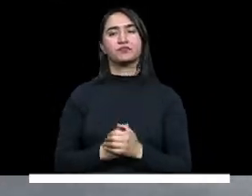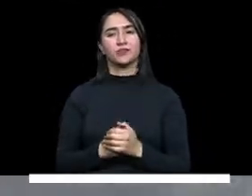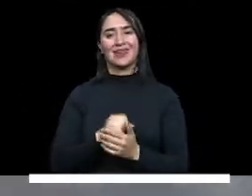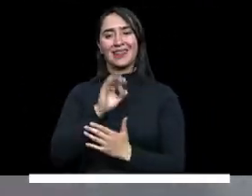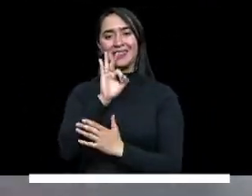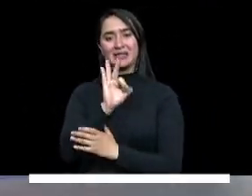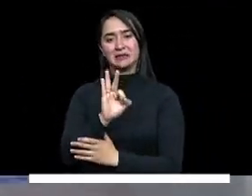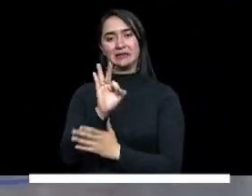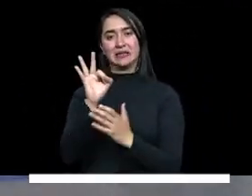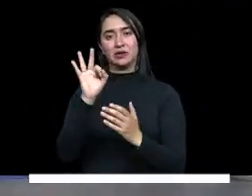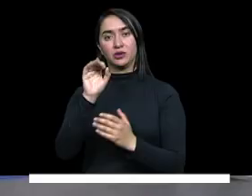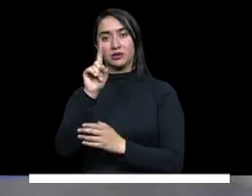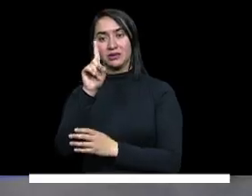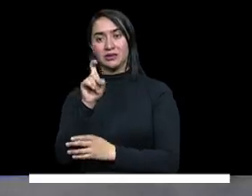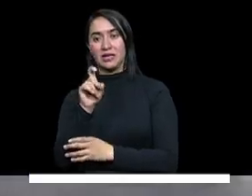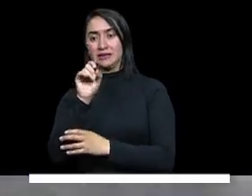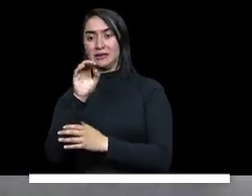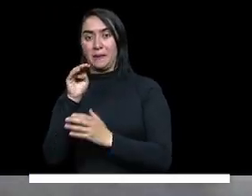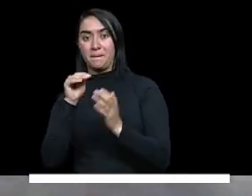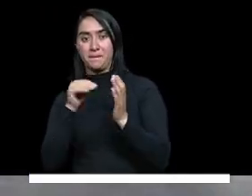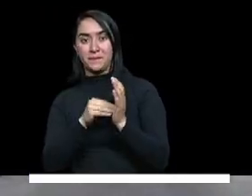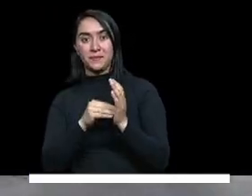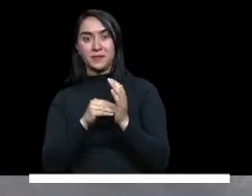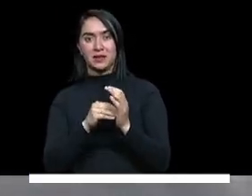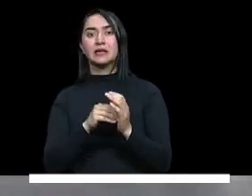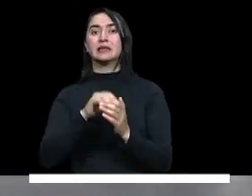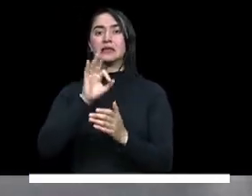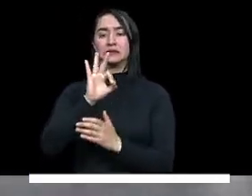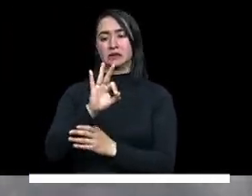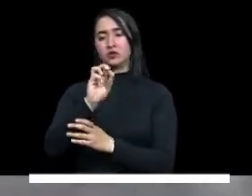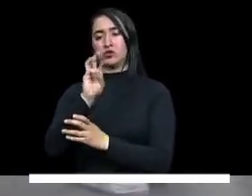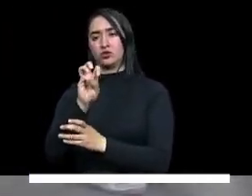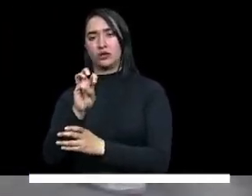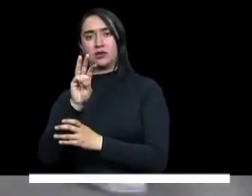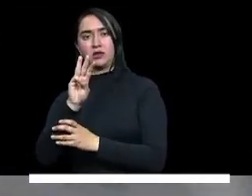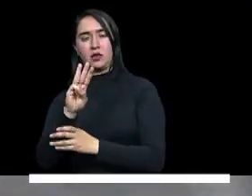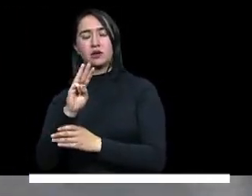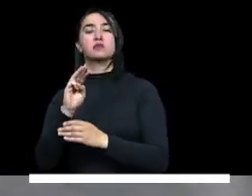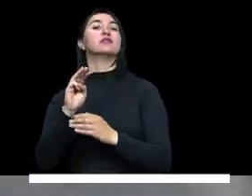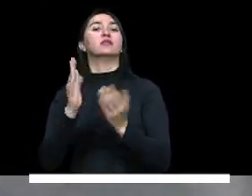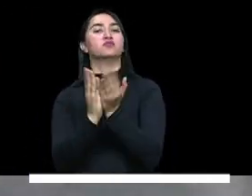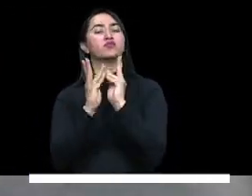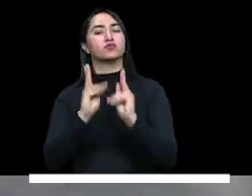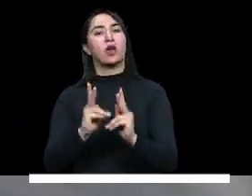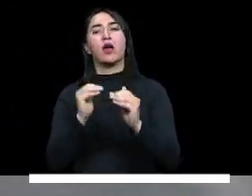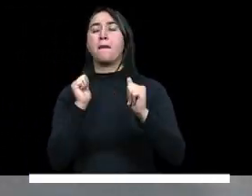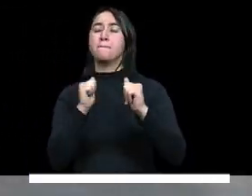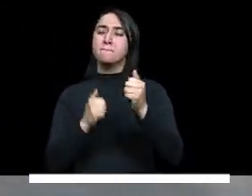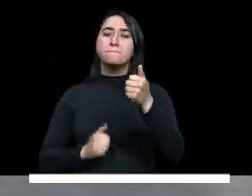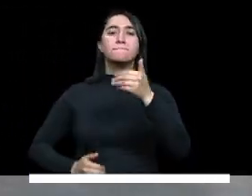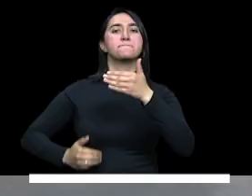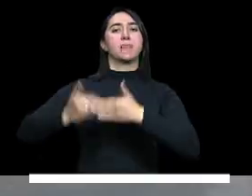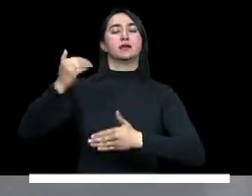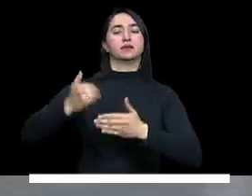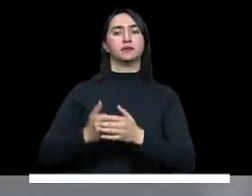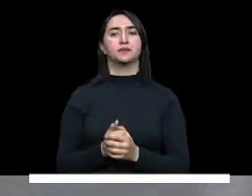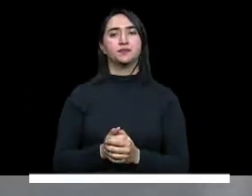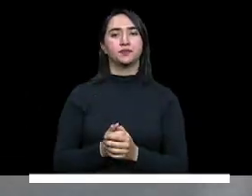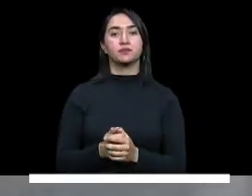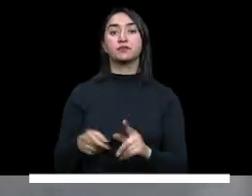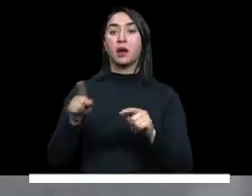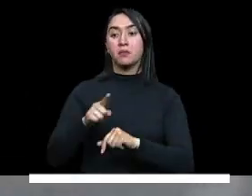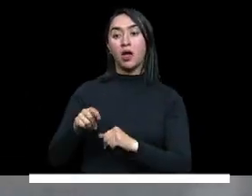306,383 estudiantes avanzamos en esa visión. Y también iniciamos la ruta de acompañamiento pedagógico